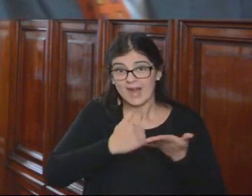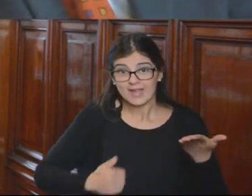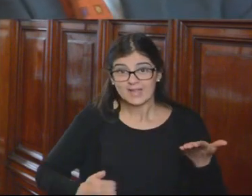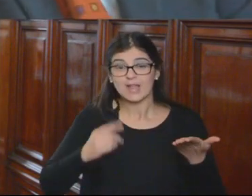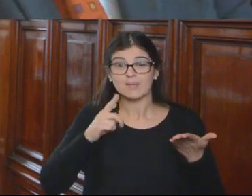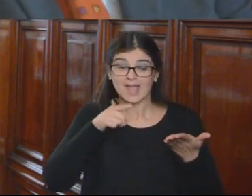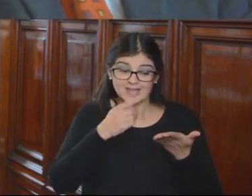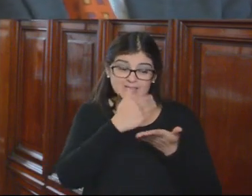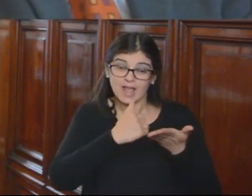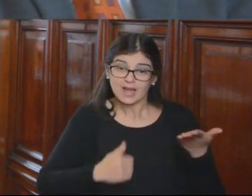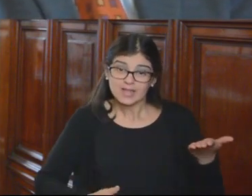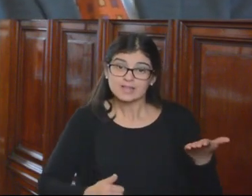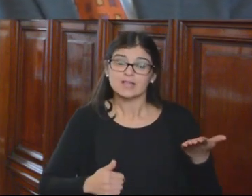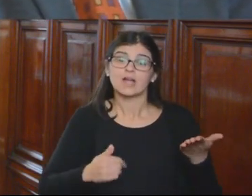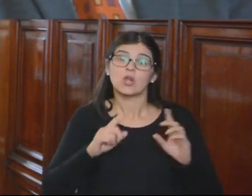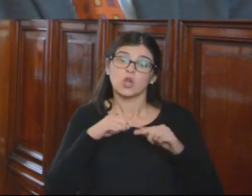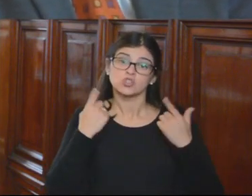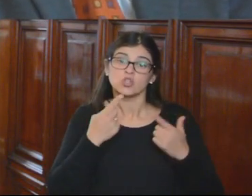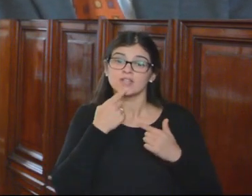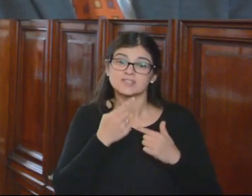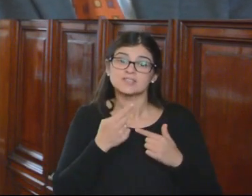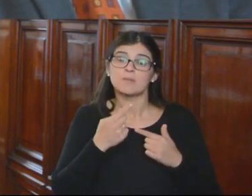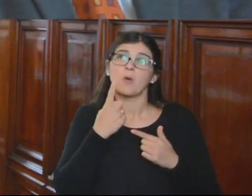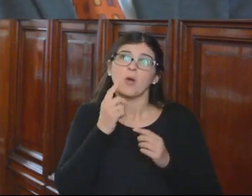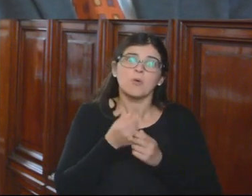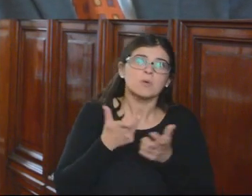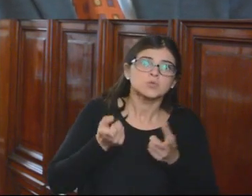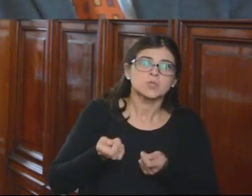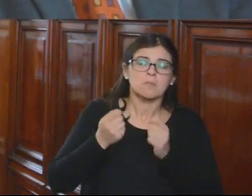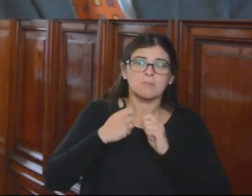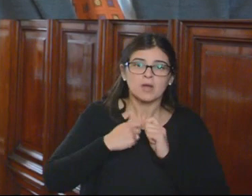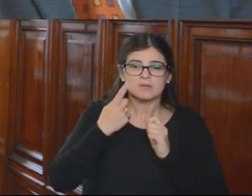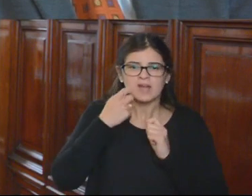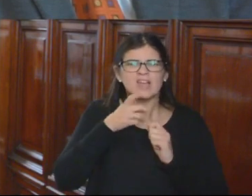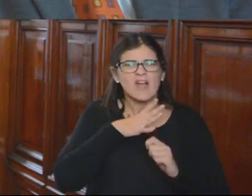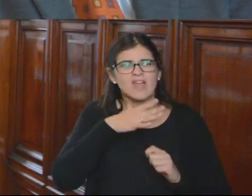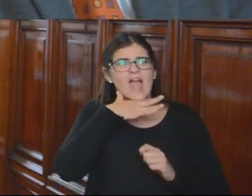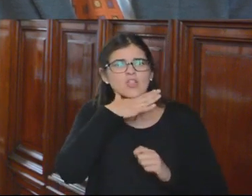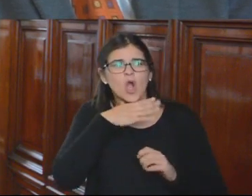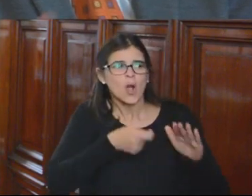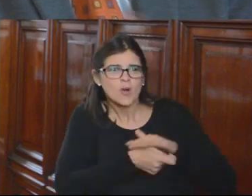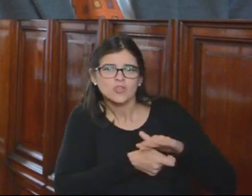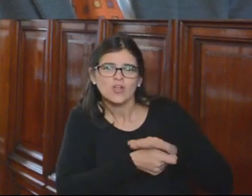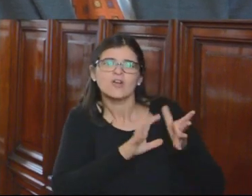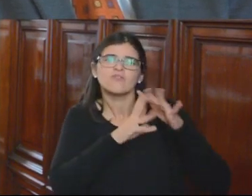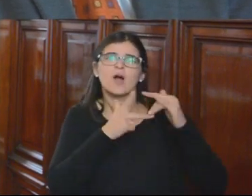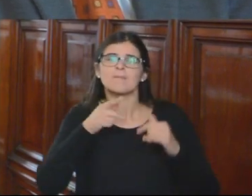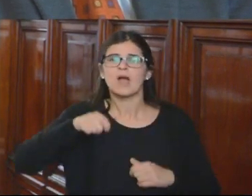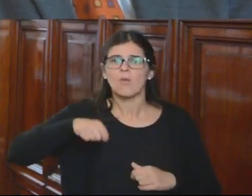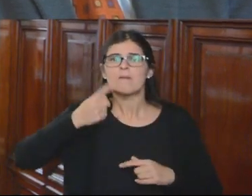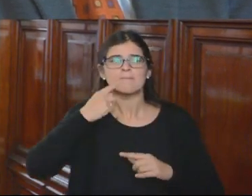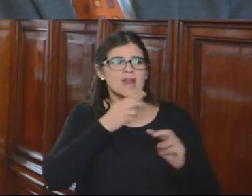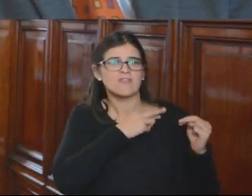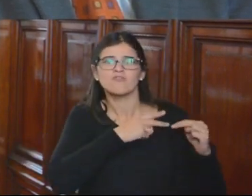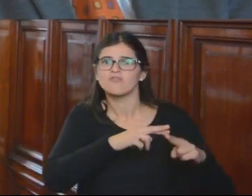esa lista, nosotros decimos, por gracia de Dios, se descubrió que estaban extorsionando a los jueces para mantenerse en el cargo, y